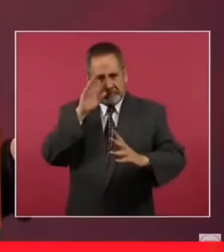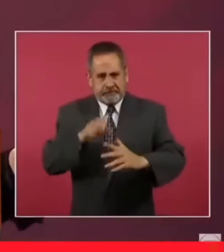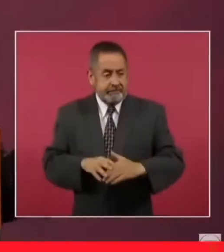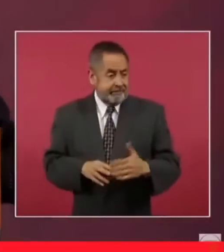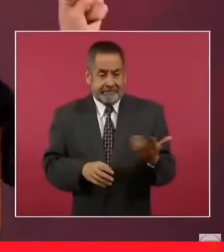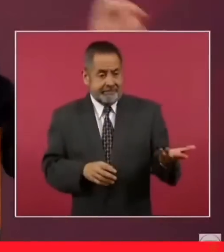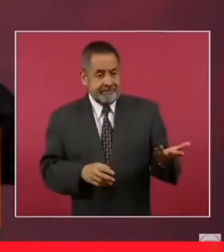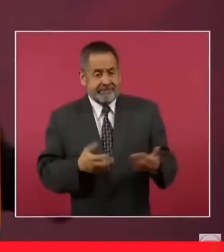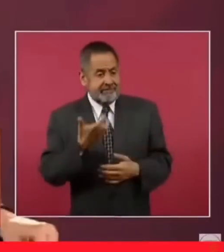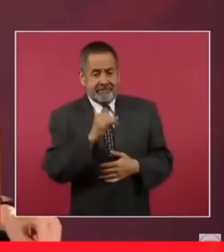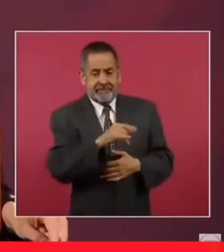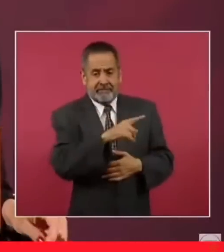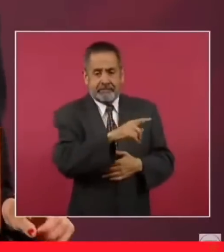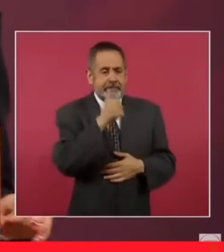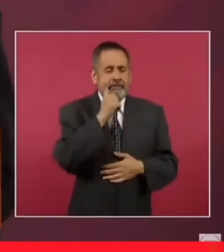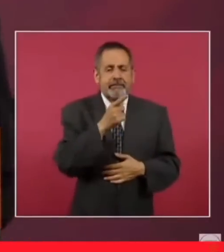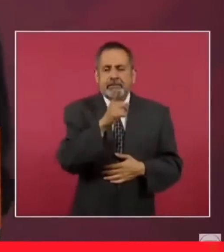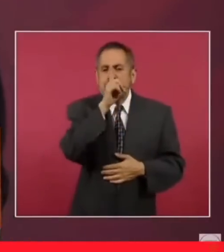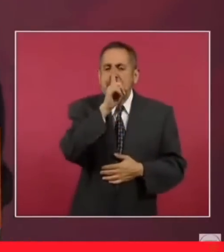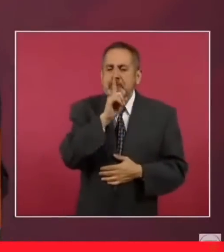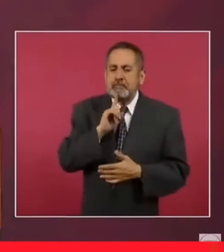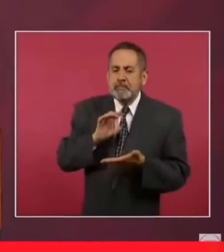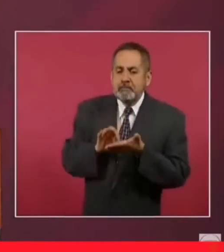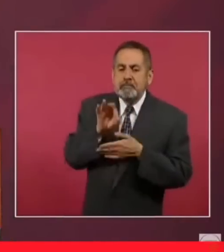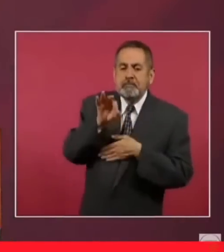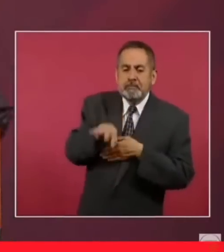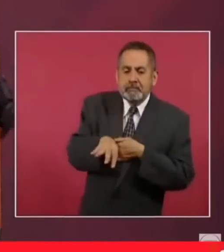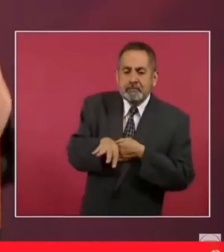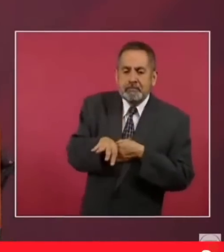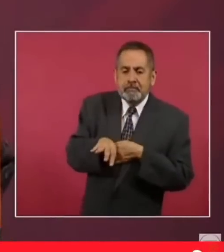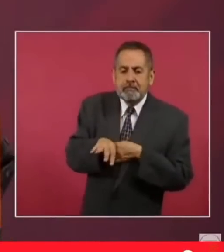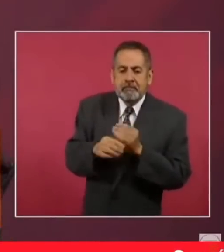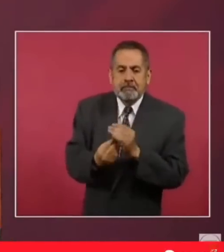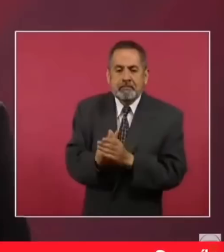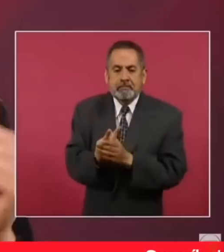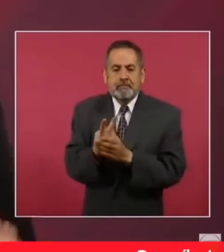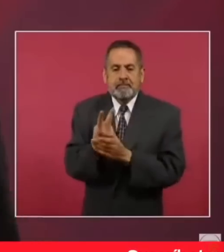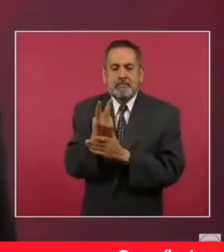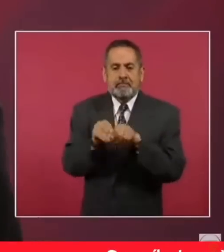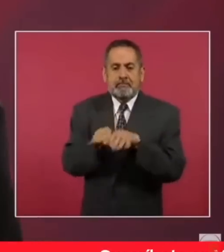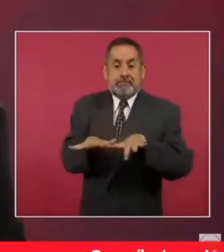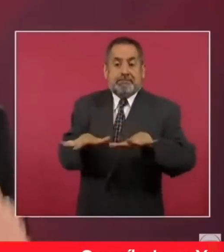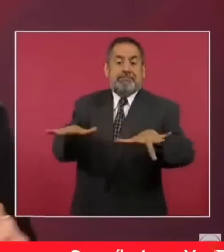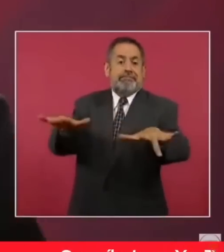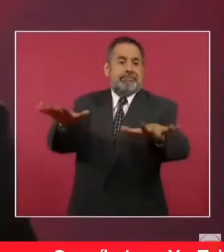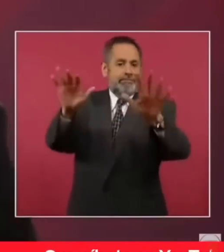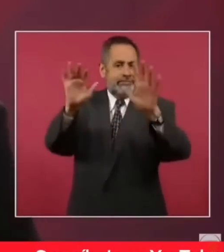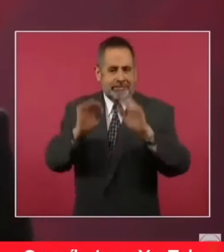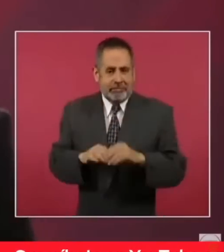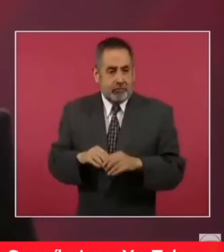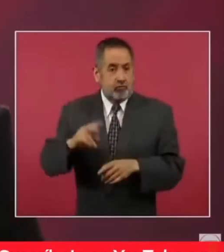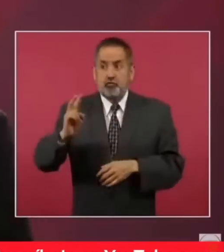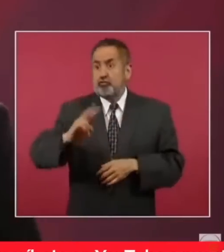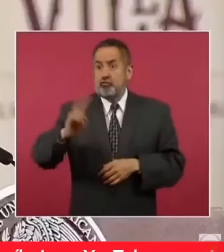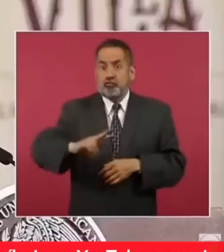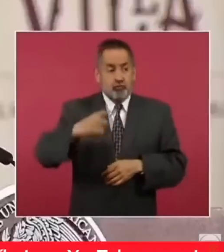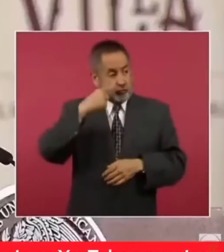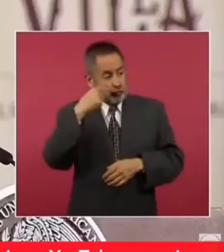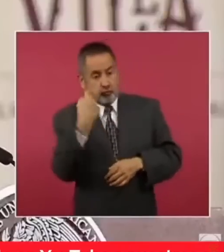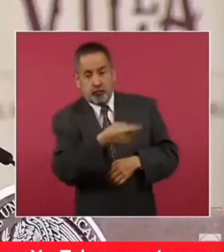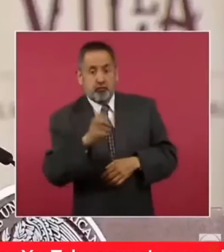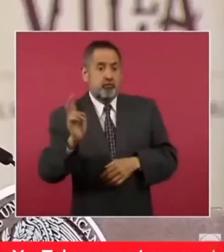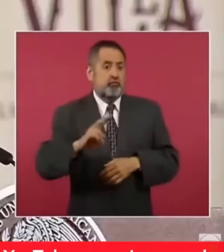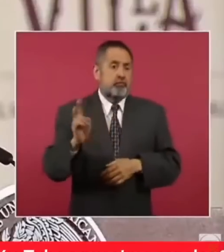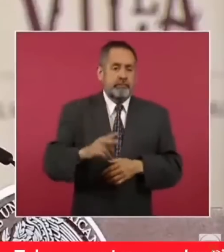campaña. Siembran una mentira o un ataque y los demás lo destacan como una noticia